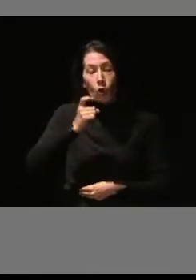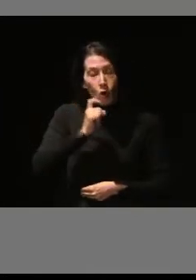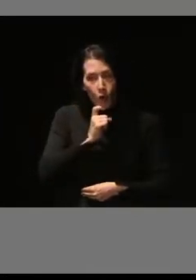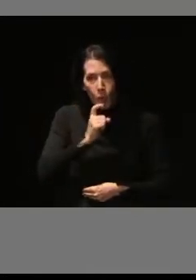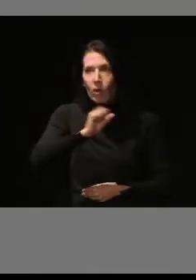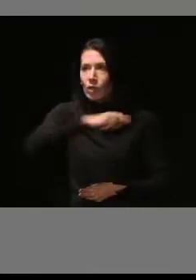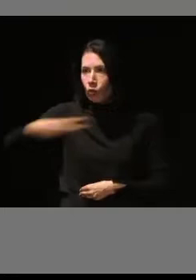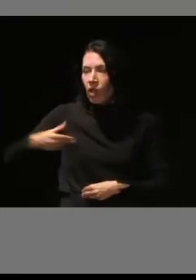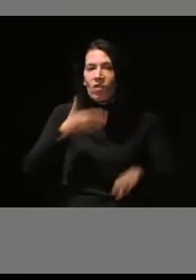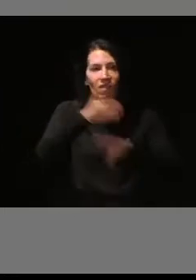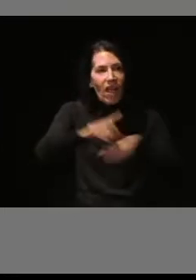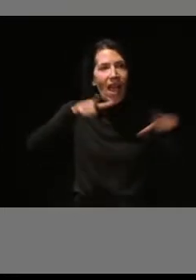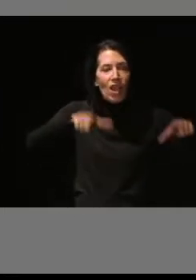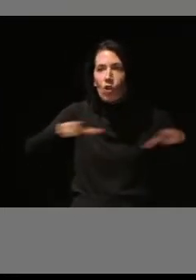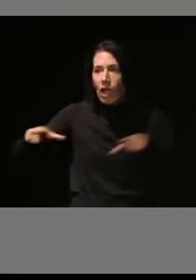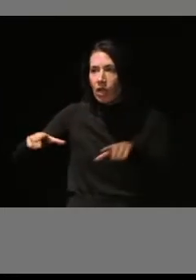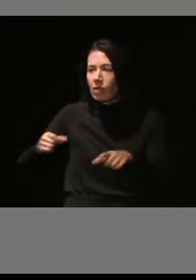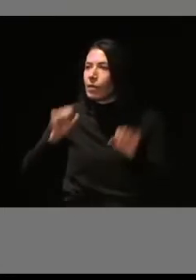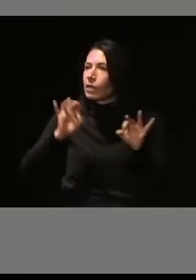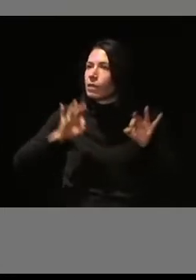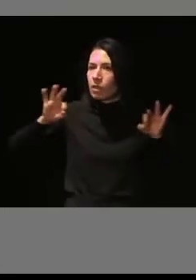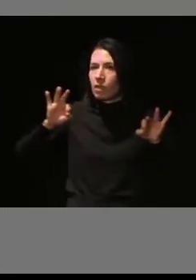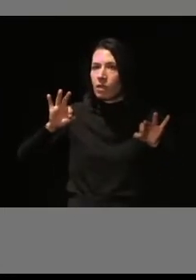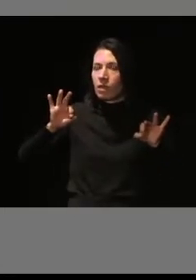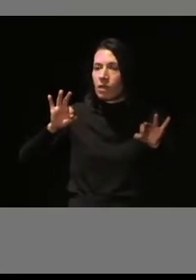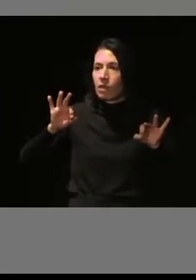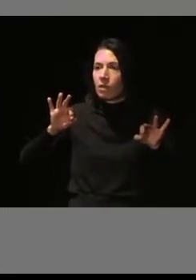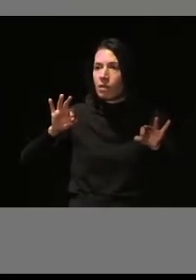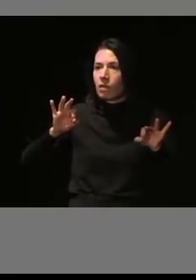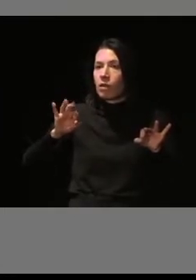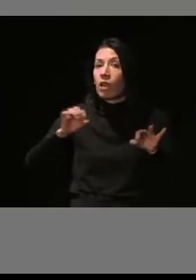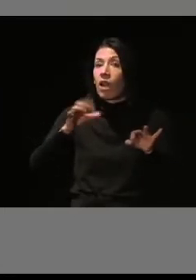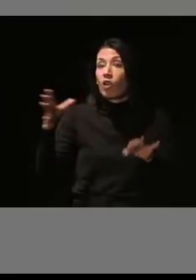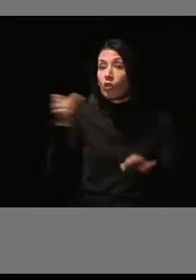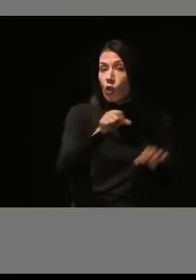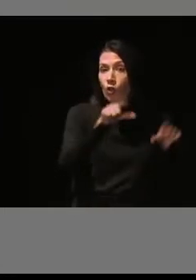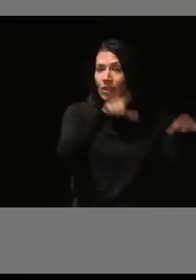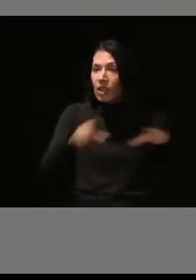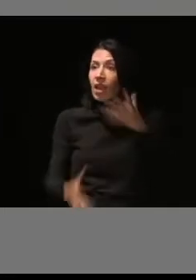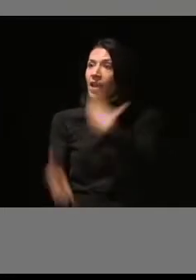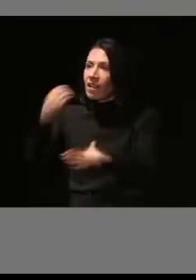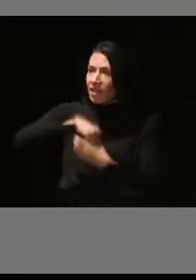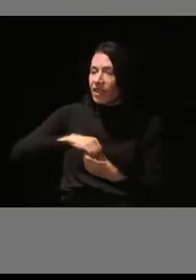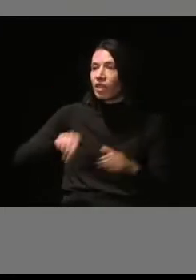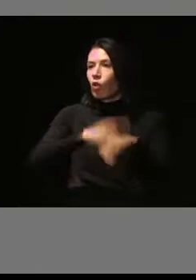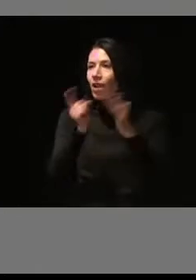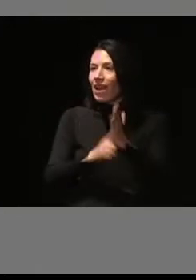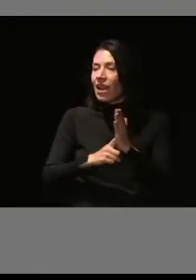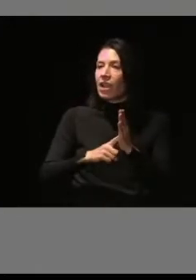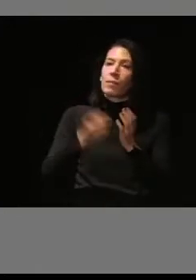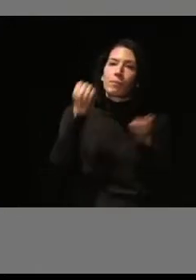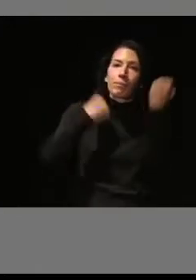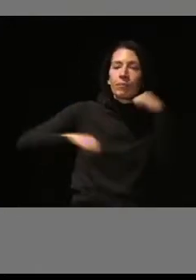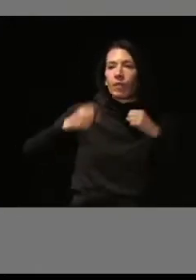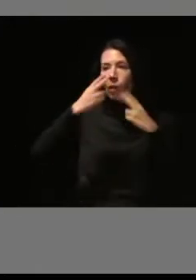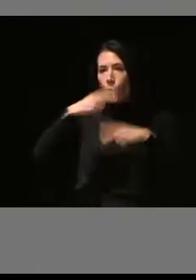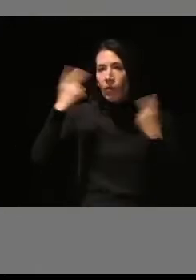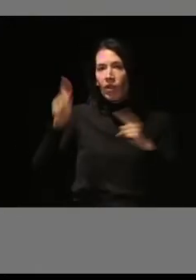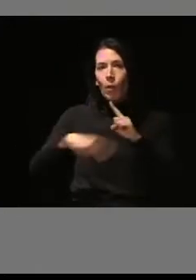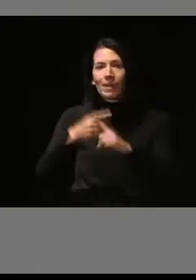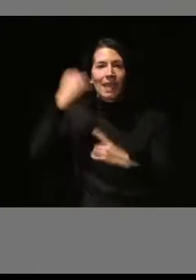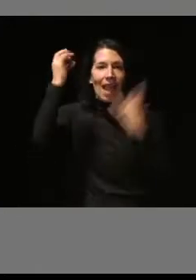los locales, concretamente también a todos aquellos que están incluidos dentro de la Ley de Espectáculos Públicos y Actividades